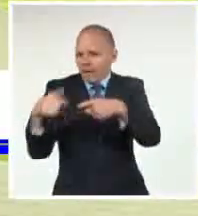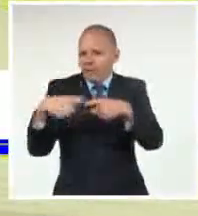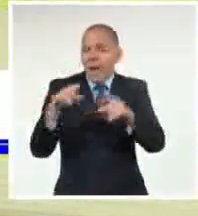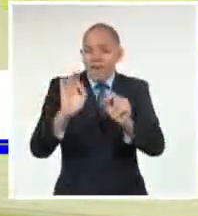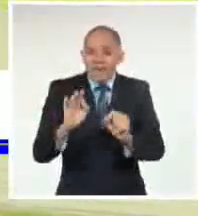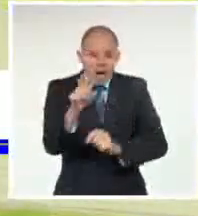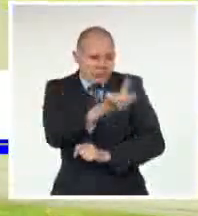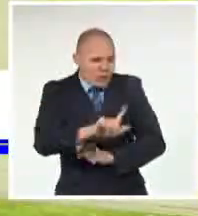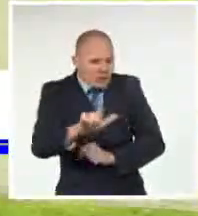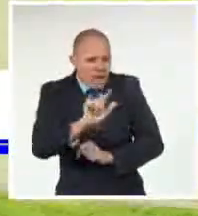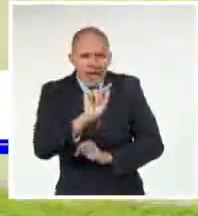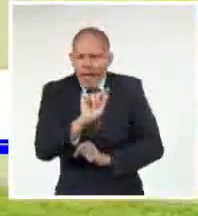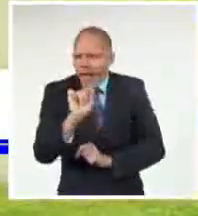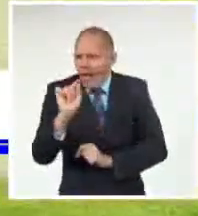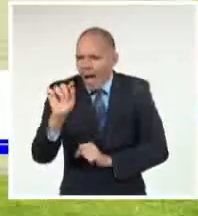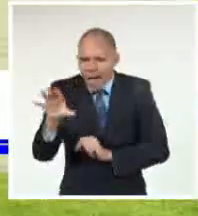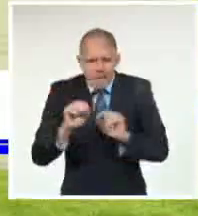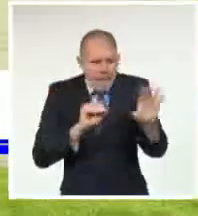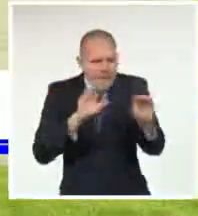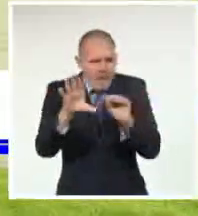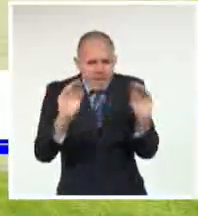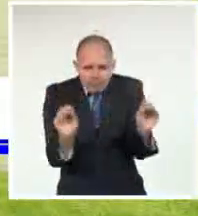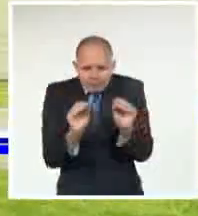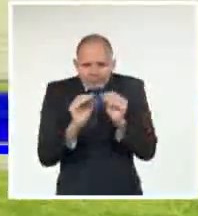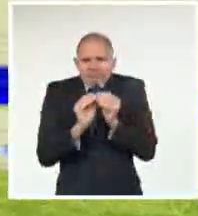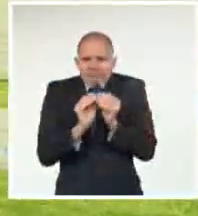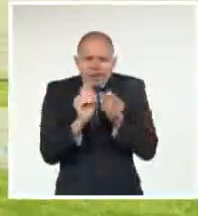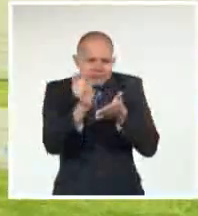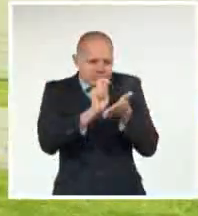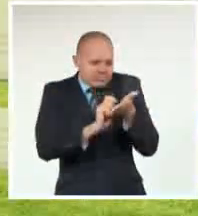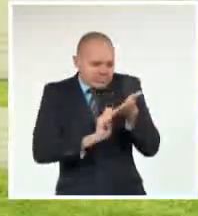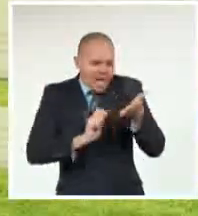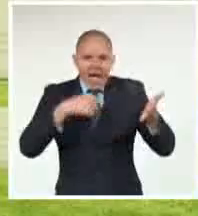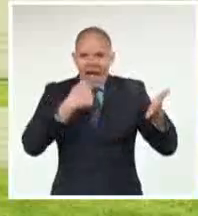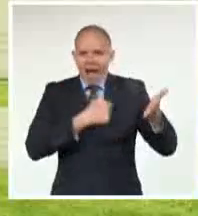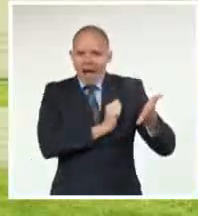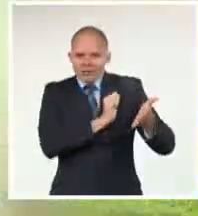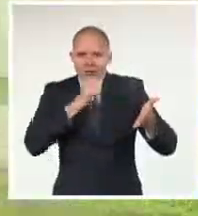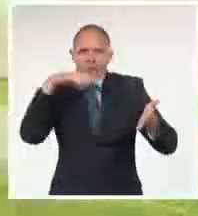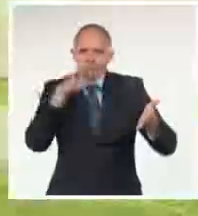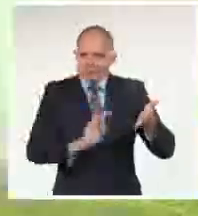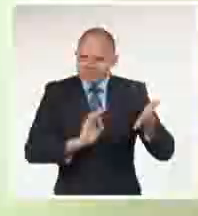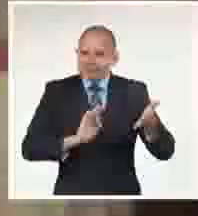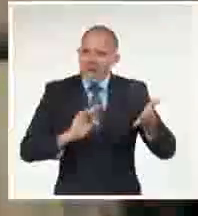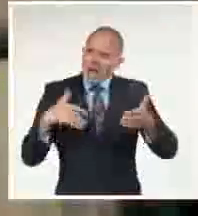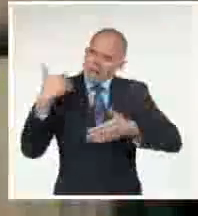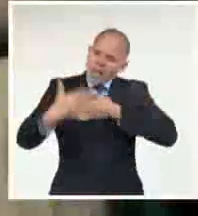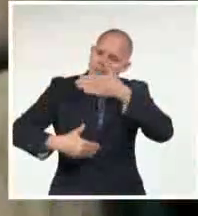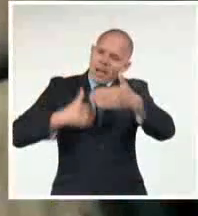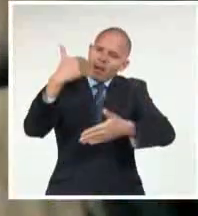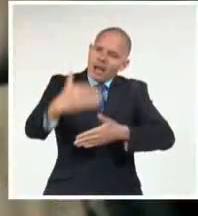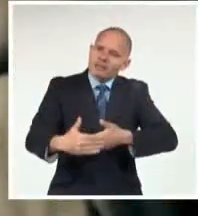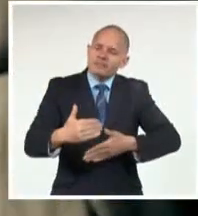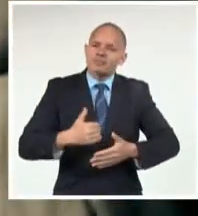conforman lo que es la trova tradicional primero, y después todas las variantes que hubo después, hasta la nueva trova.